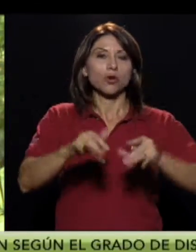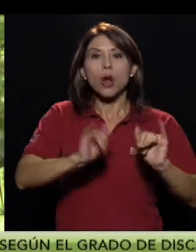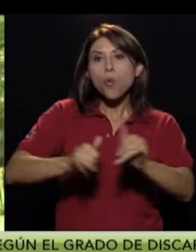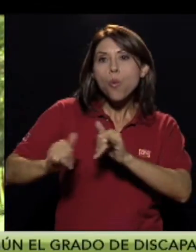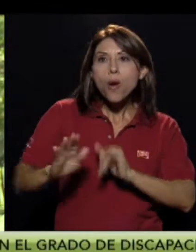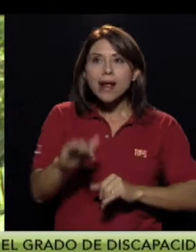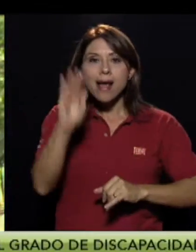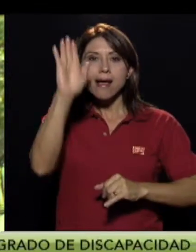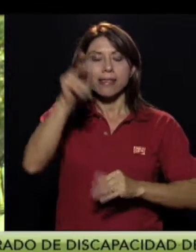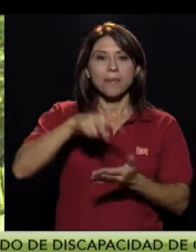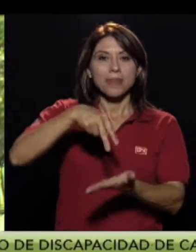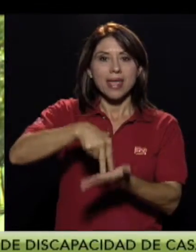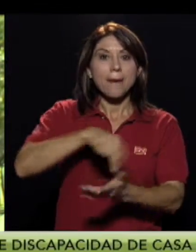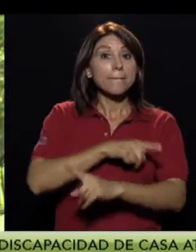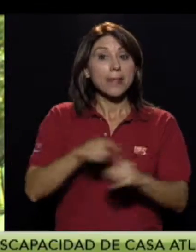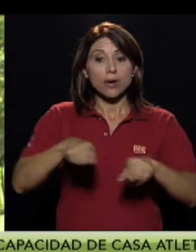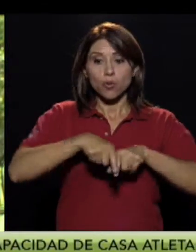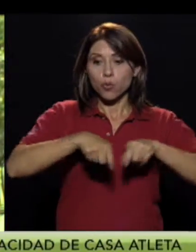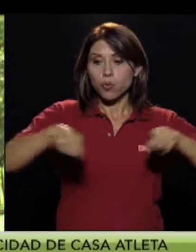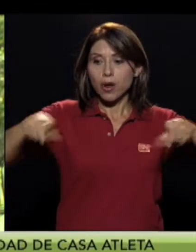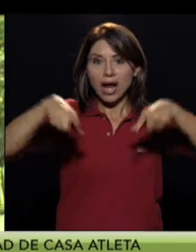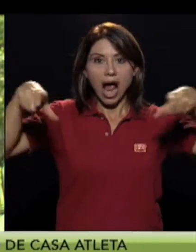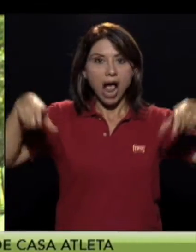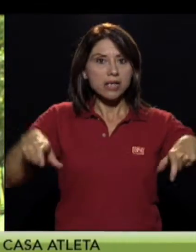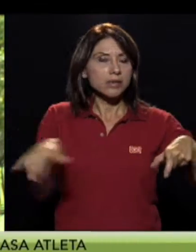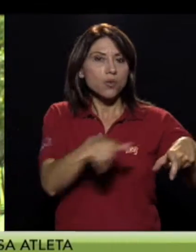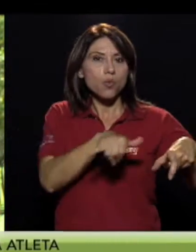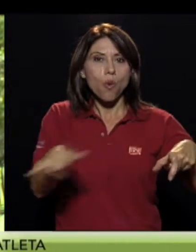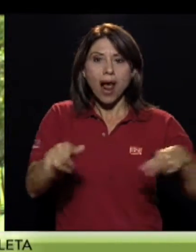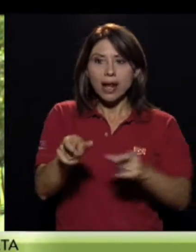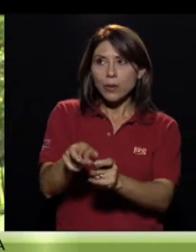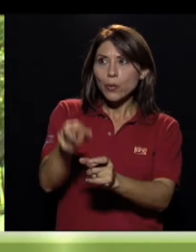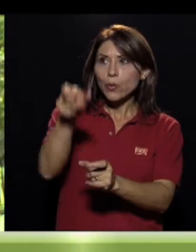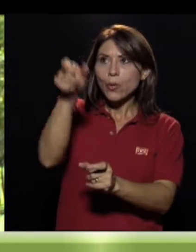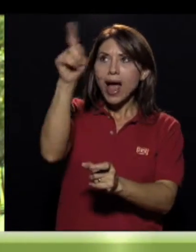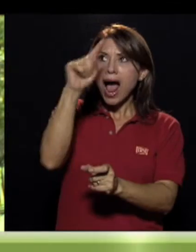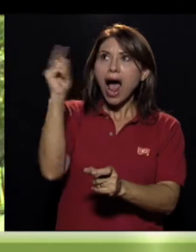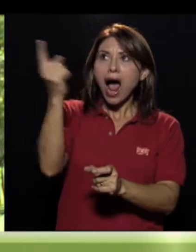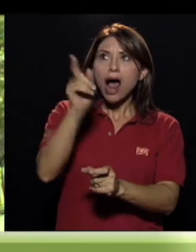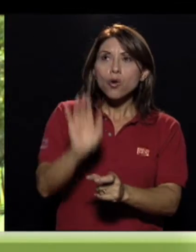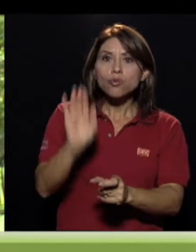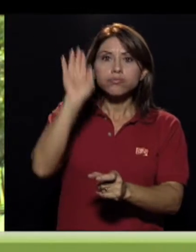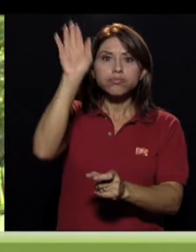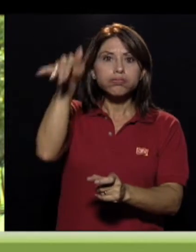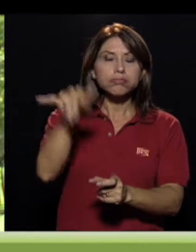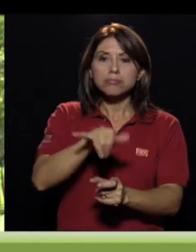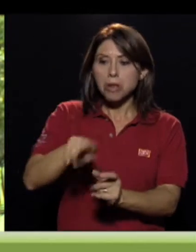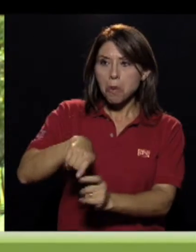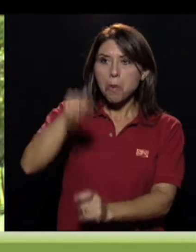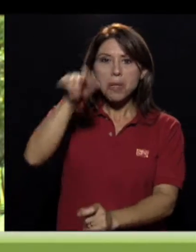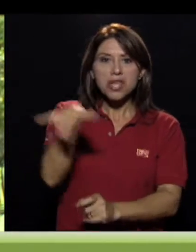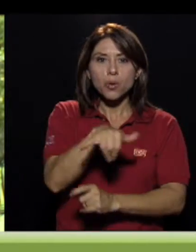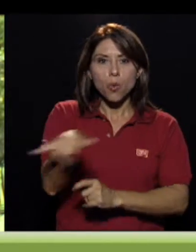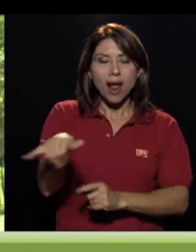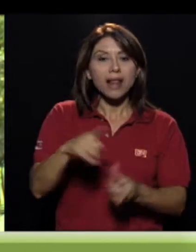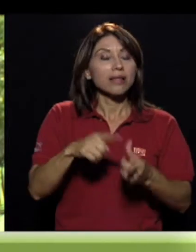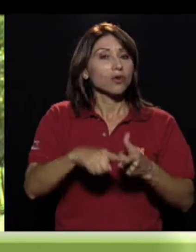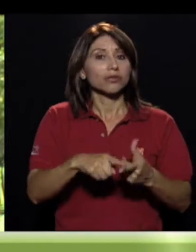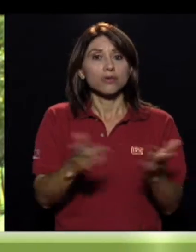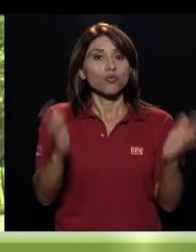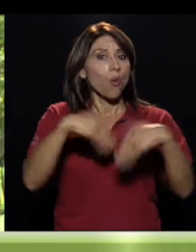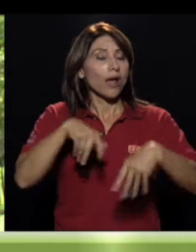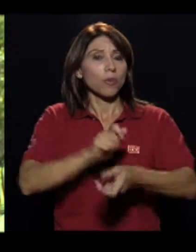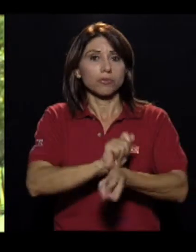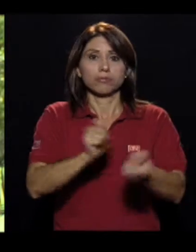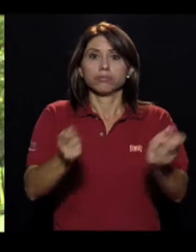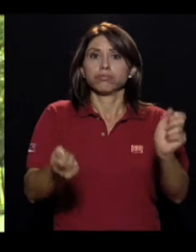cancha son exactamente las mismas y la altura del aro es exactamente la misma. Entonces vemos que no hay como tanta variación, ¿verdad? La idea